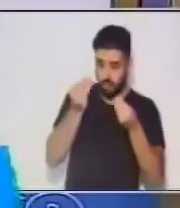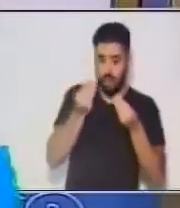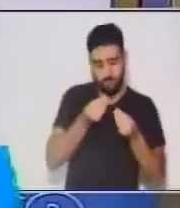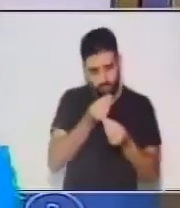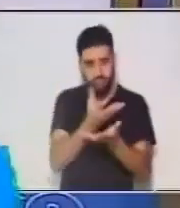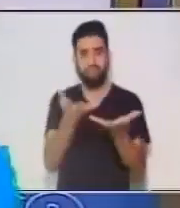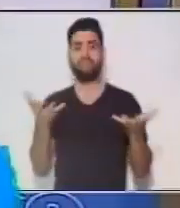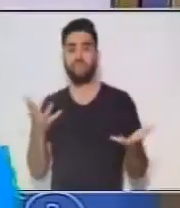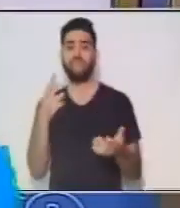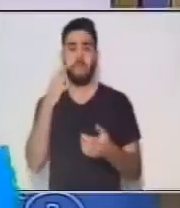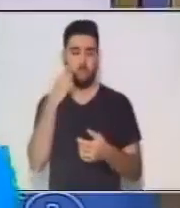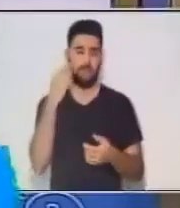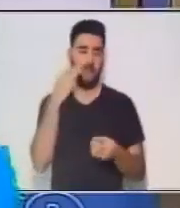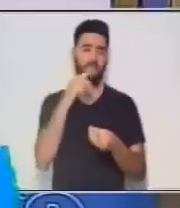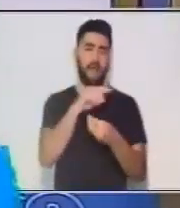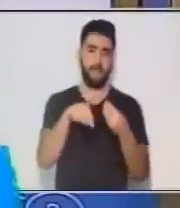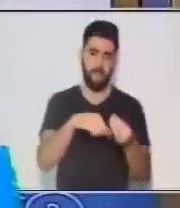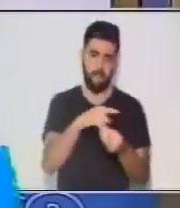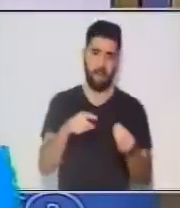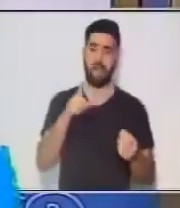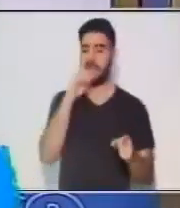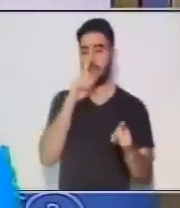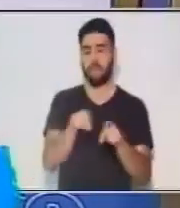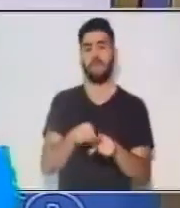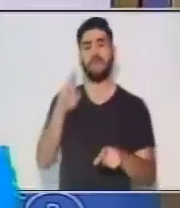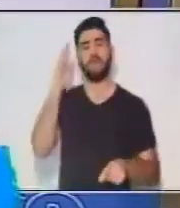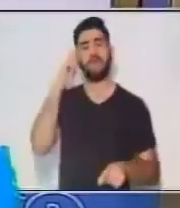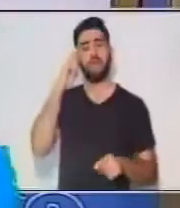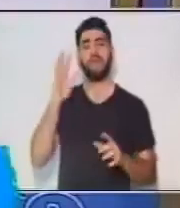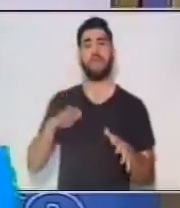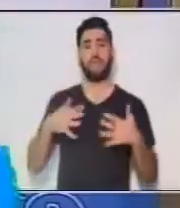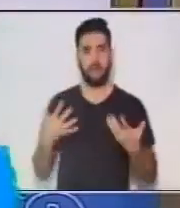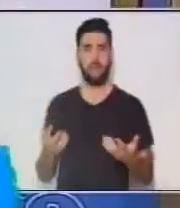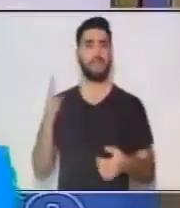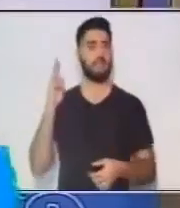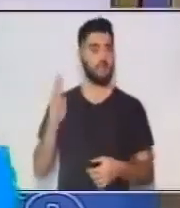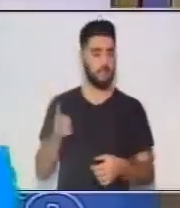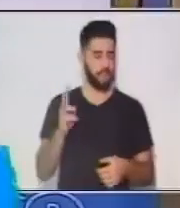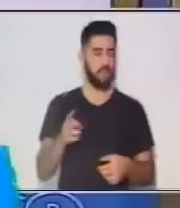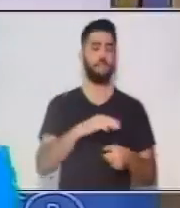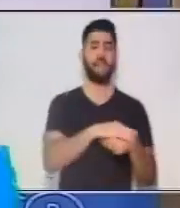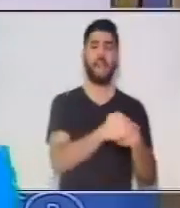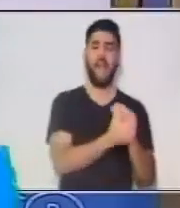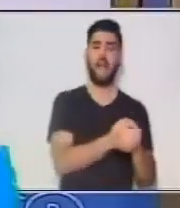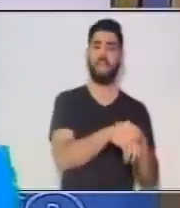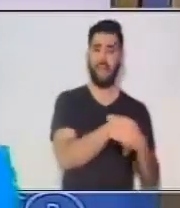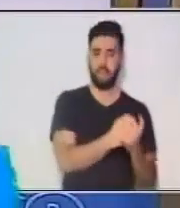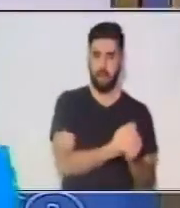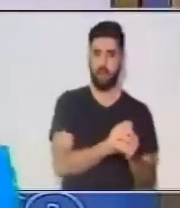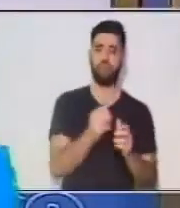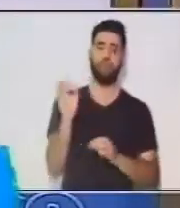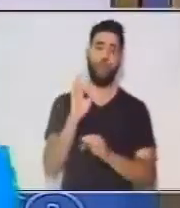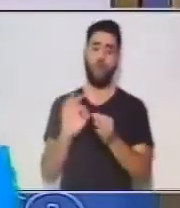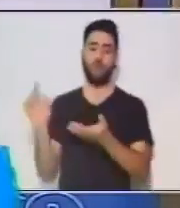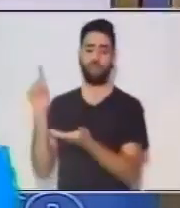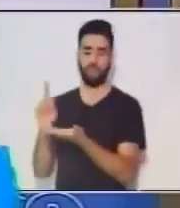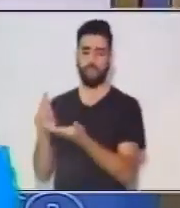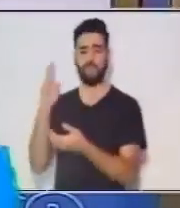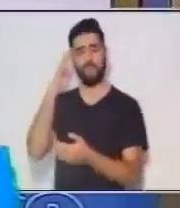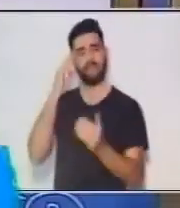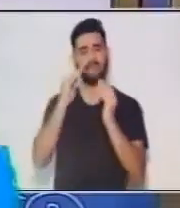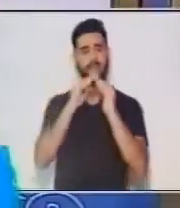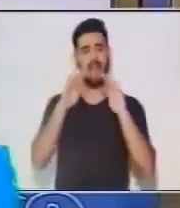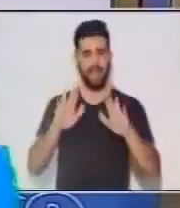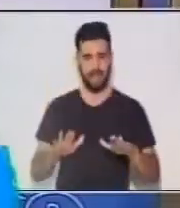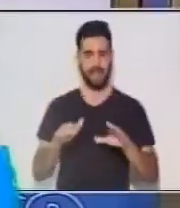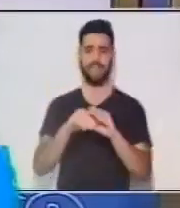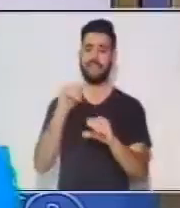eso es tanto. Y les recomendamos siempre lavarse las manos con agua y jabón o con gel. Y recuerden siempre quedarse en casa y no